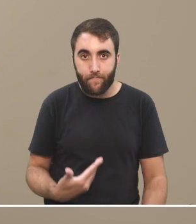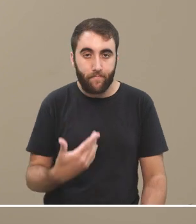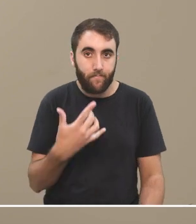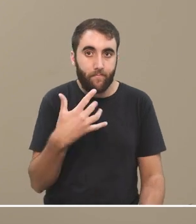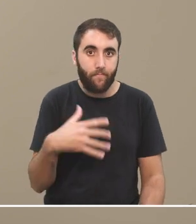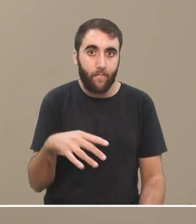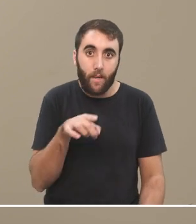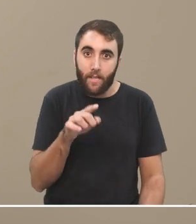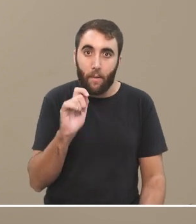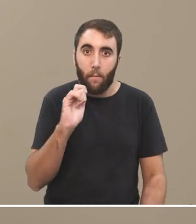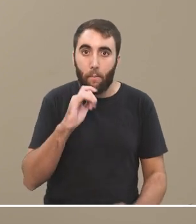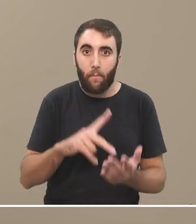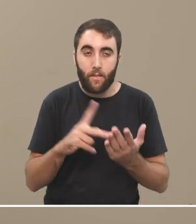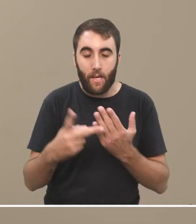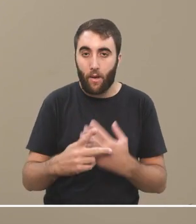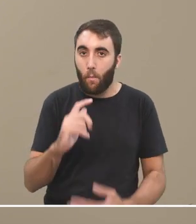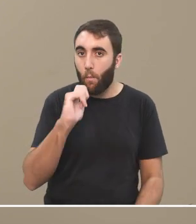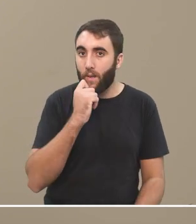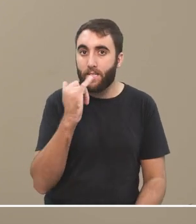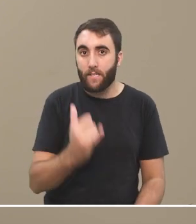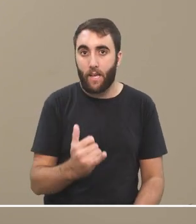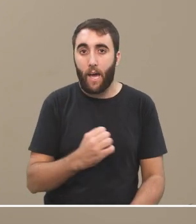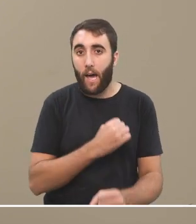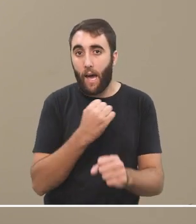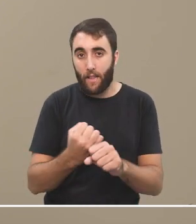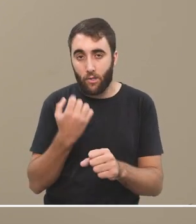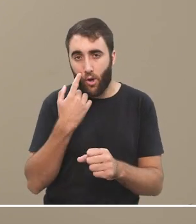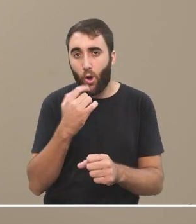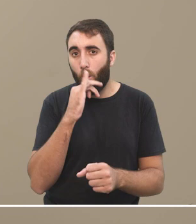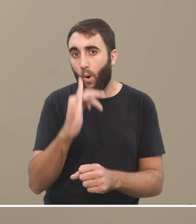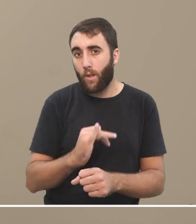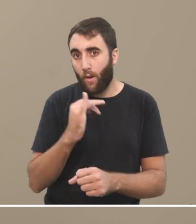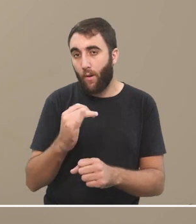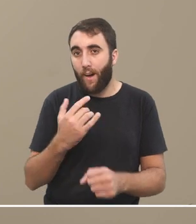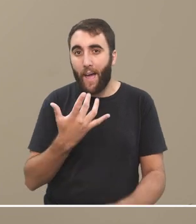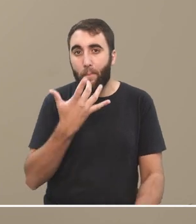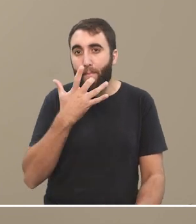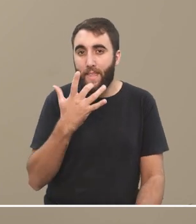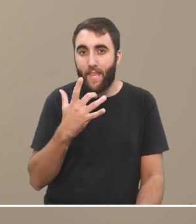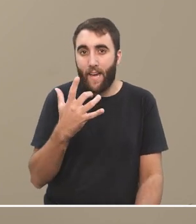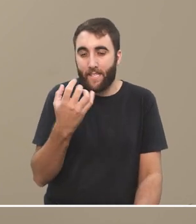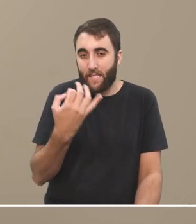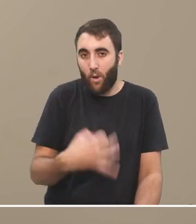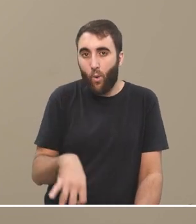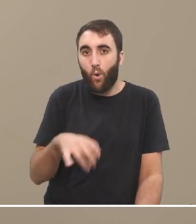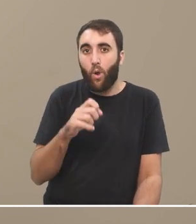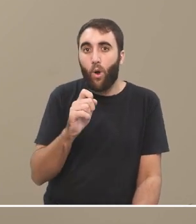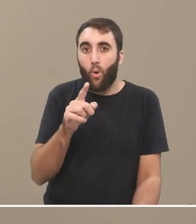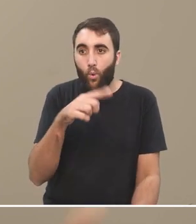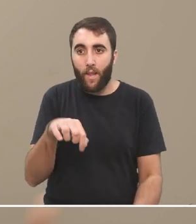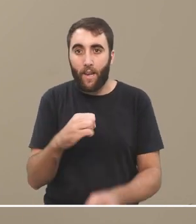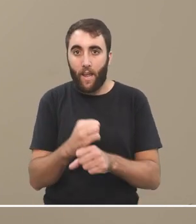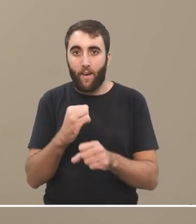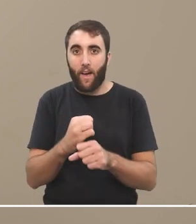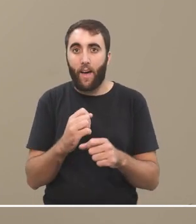y admirable, e incluso llegué a mencionar lo que, se va a tener envidia, de que ustedes